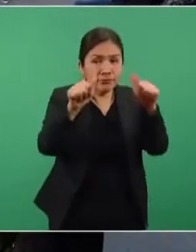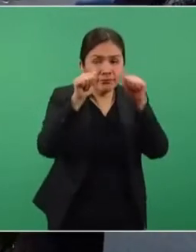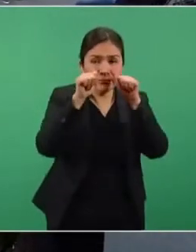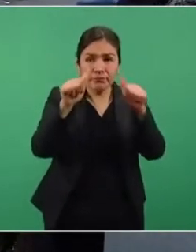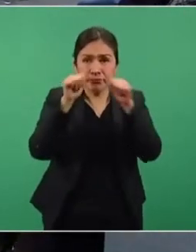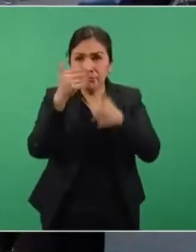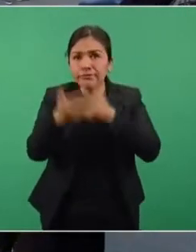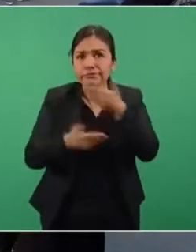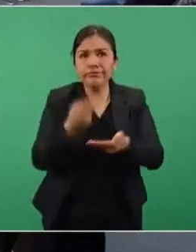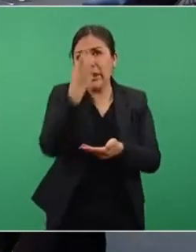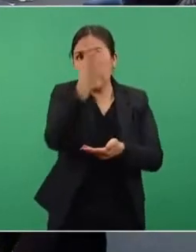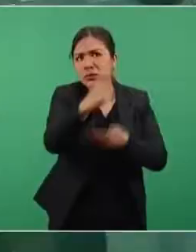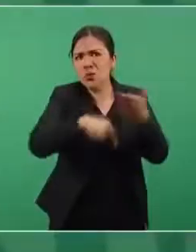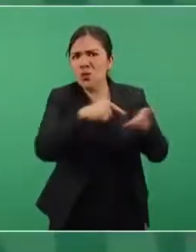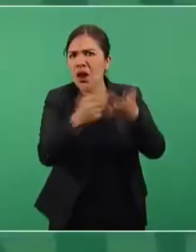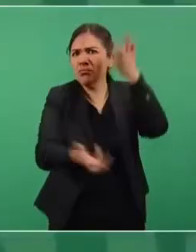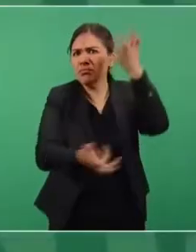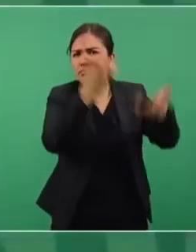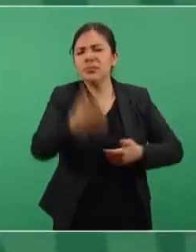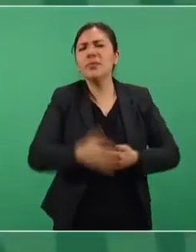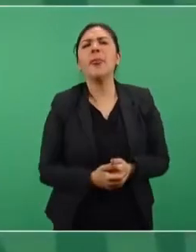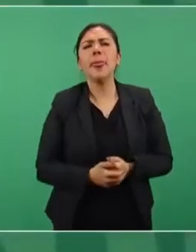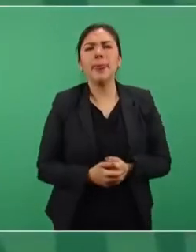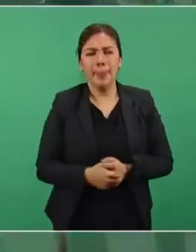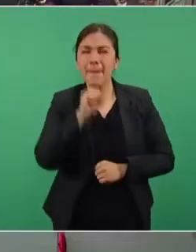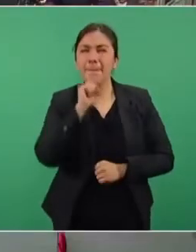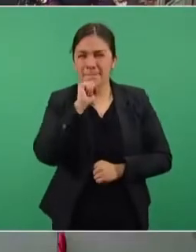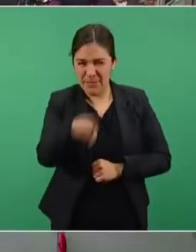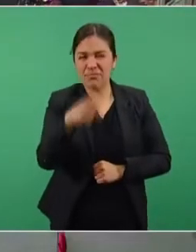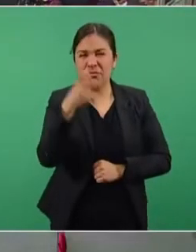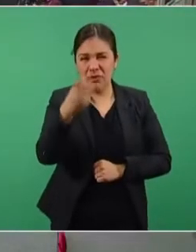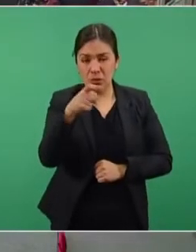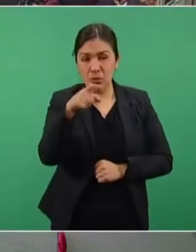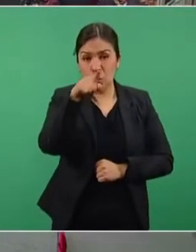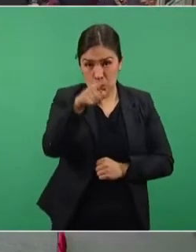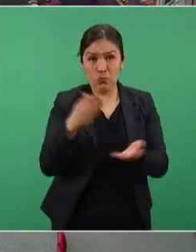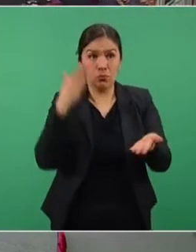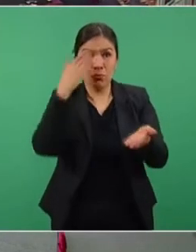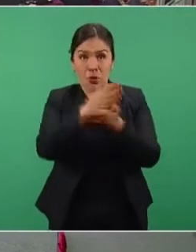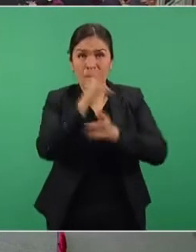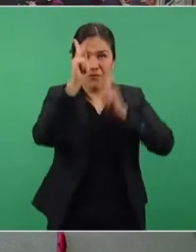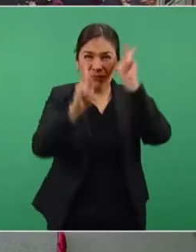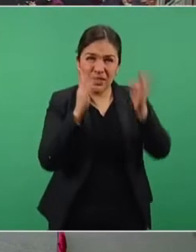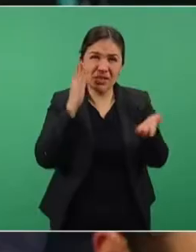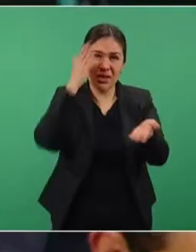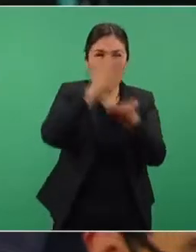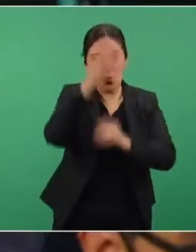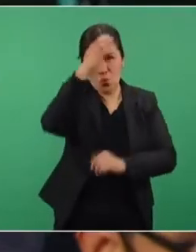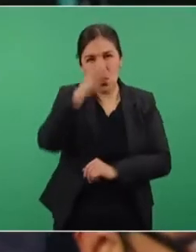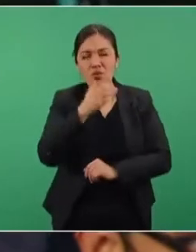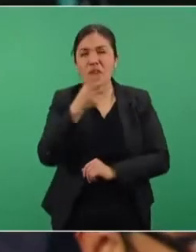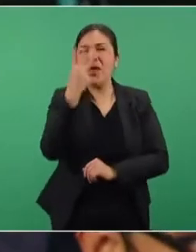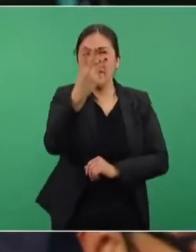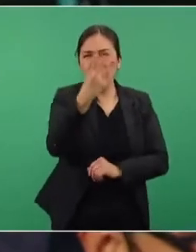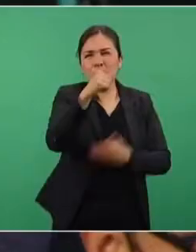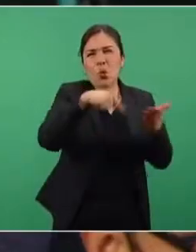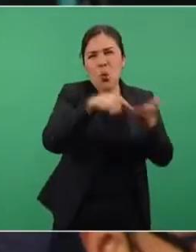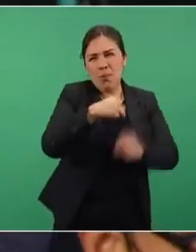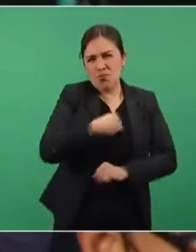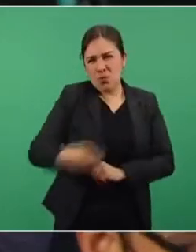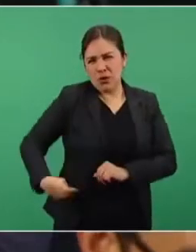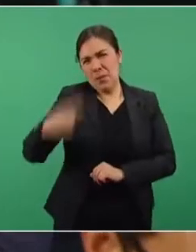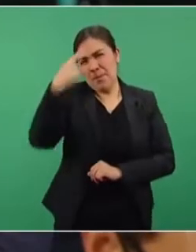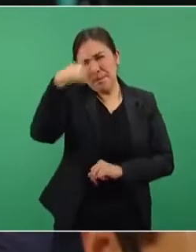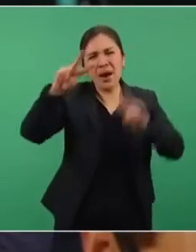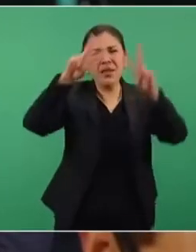este incendio. Bueno, precisamente sobre este punto usted va a visitar Coahuila, va a tres puntos de la entidad, dos que tienen que ver con